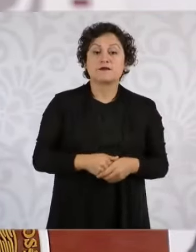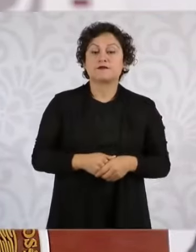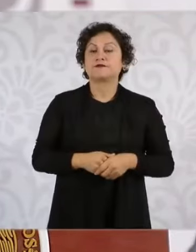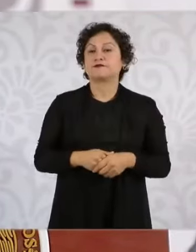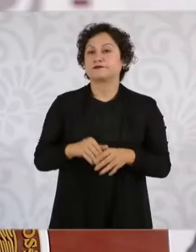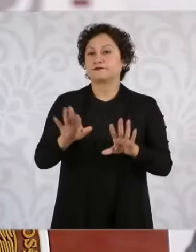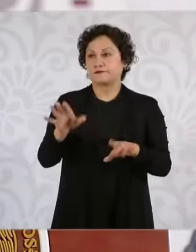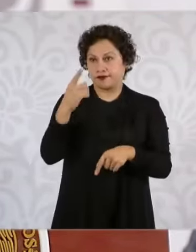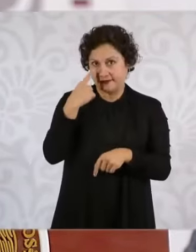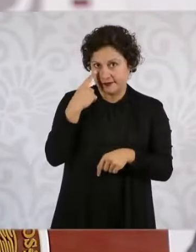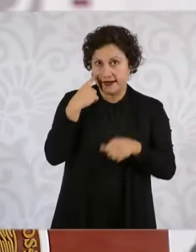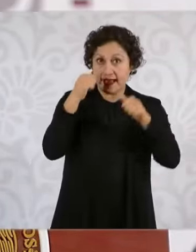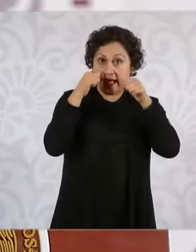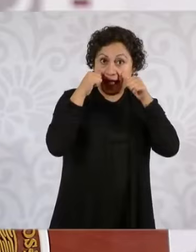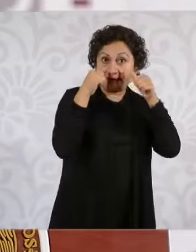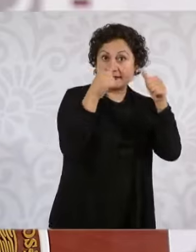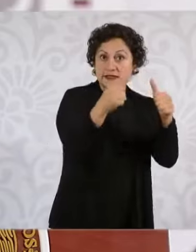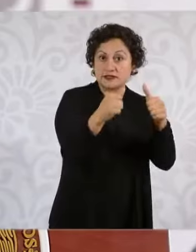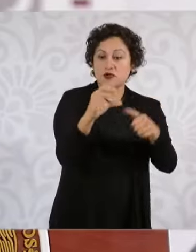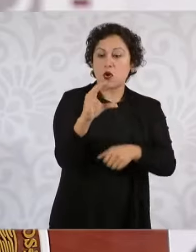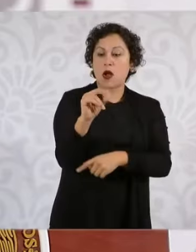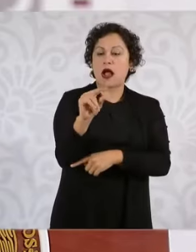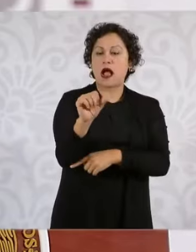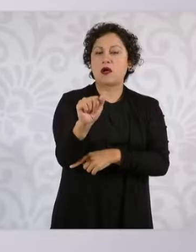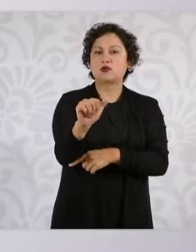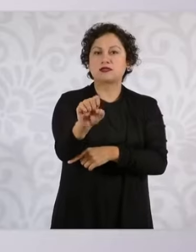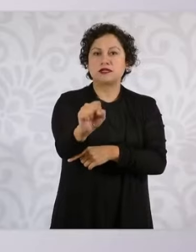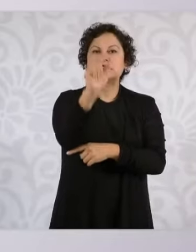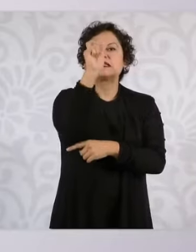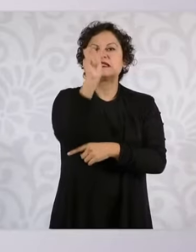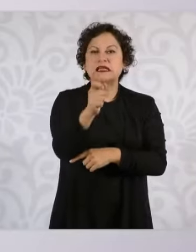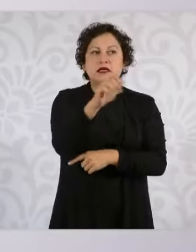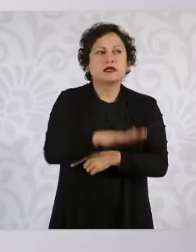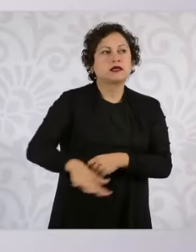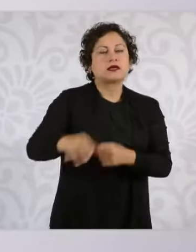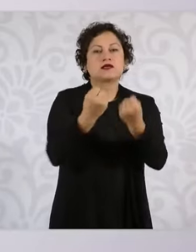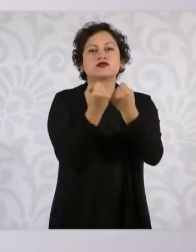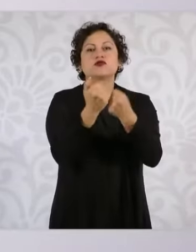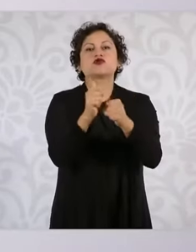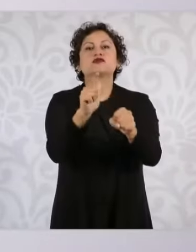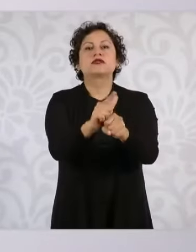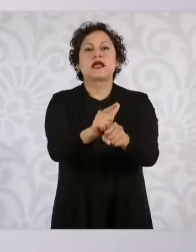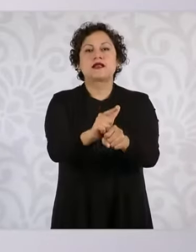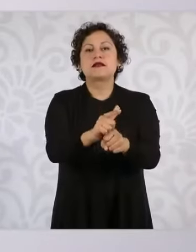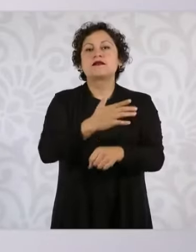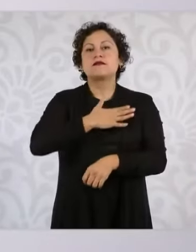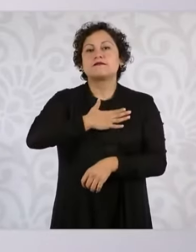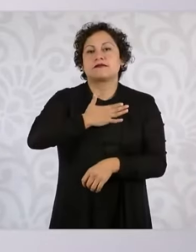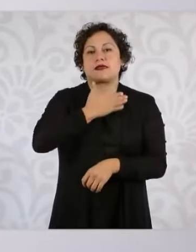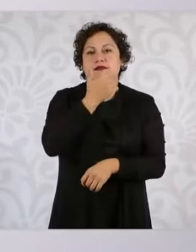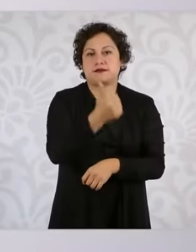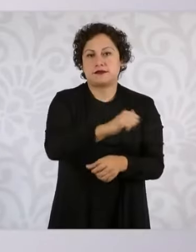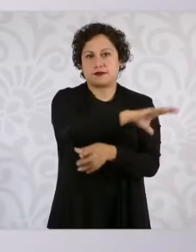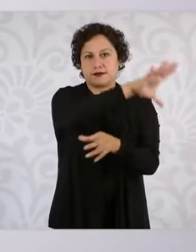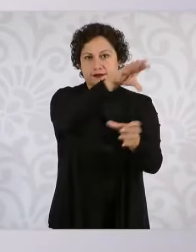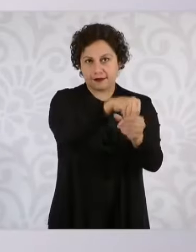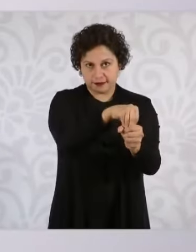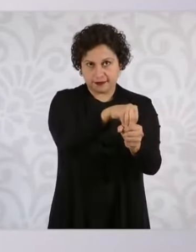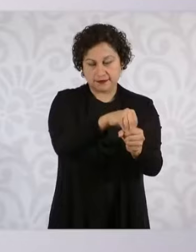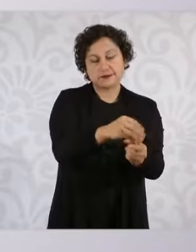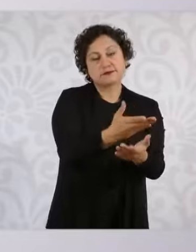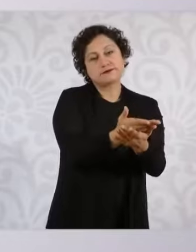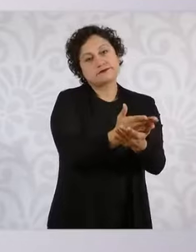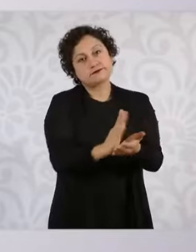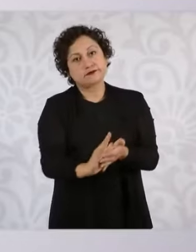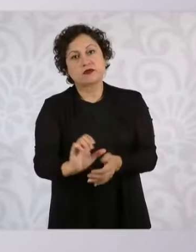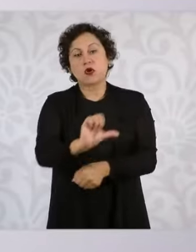a las causas es atención social, de bienestar integral. Y, aparte, las